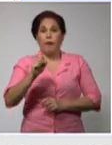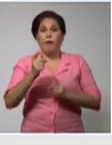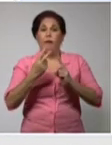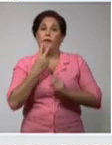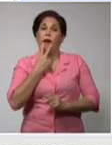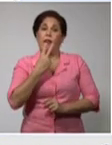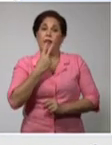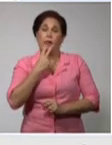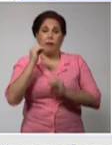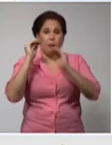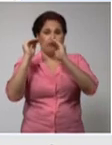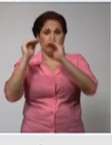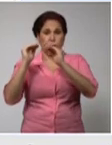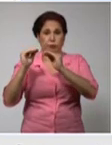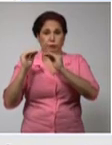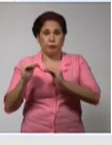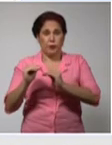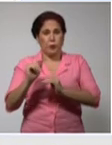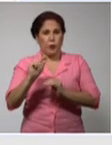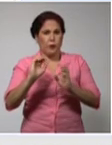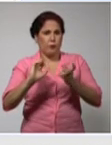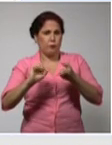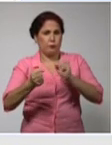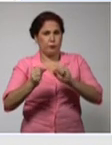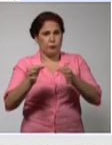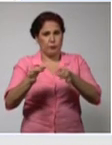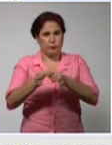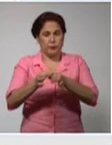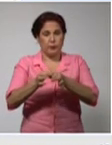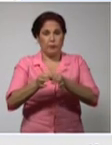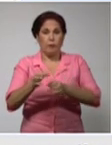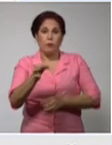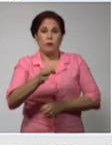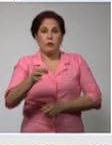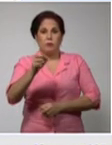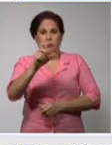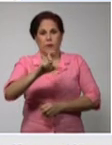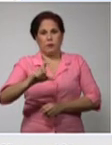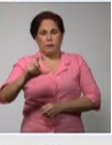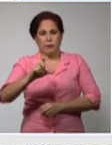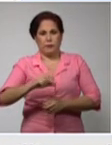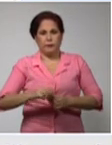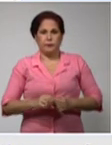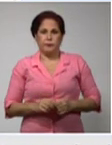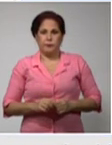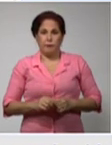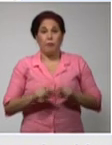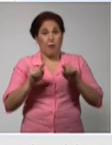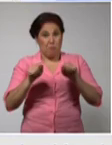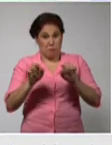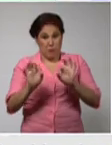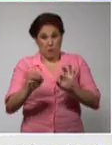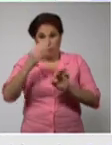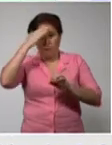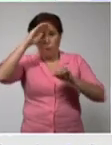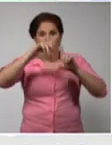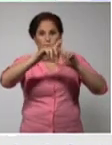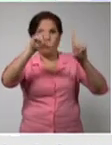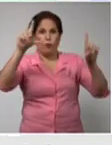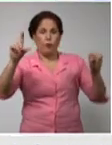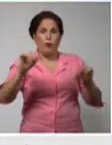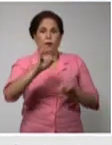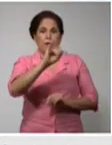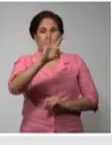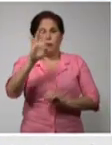muy inferiores a la del municipio Camagüey. De esta forma, Cuba, con 64